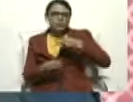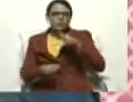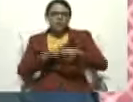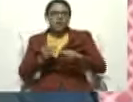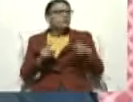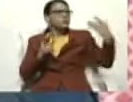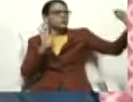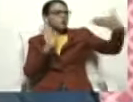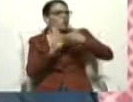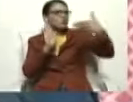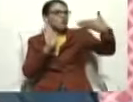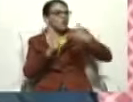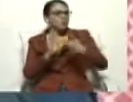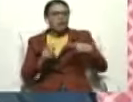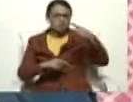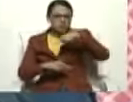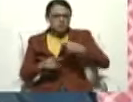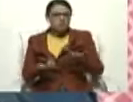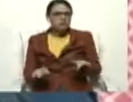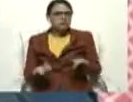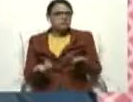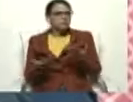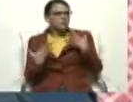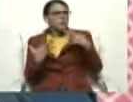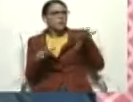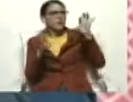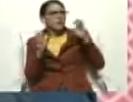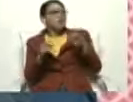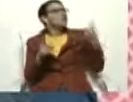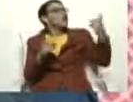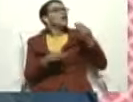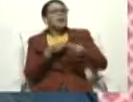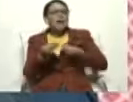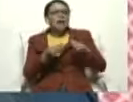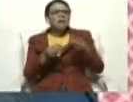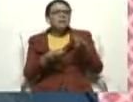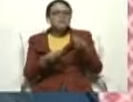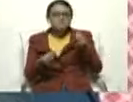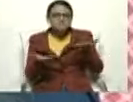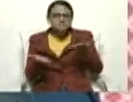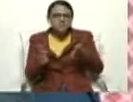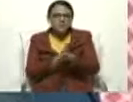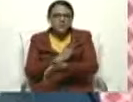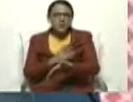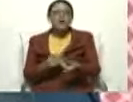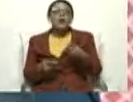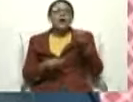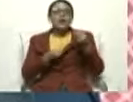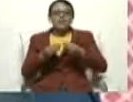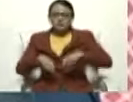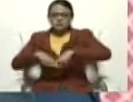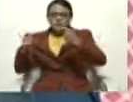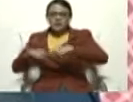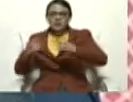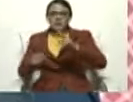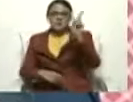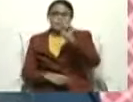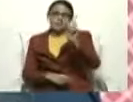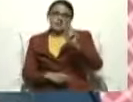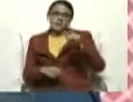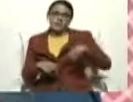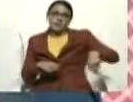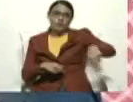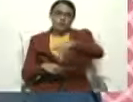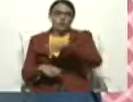y renocidas, con el único objetivo de ocasionar daño a la población venezolana.